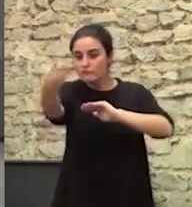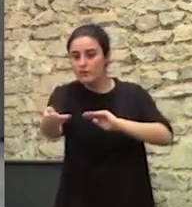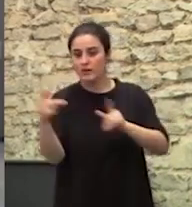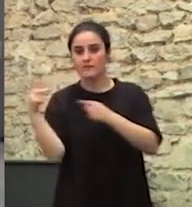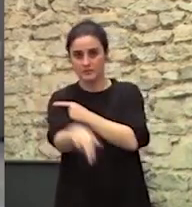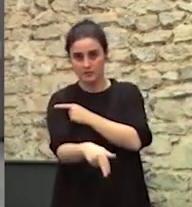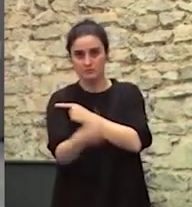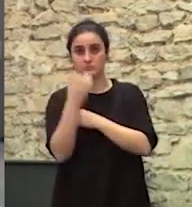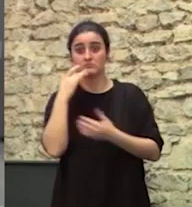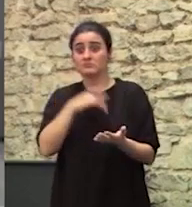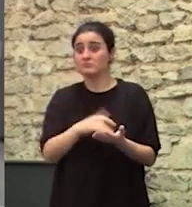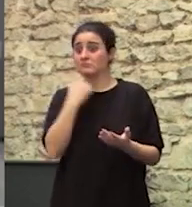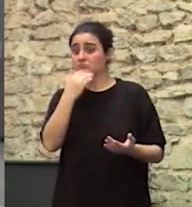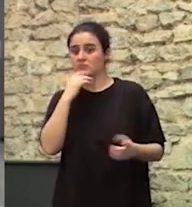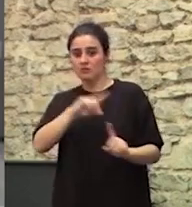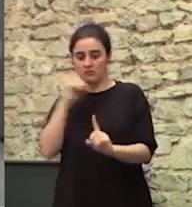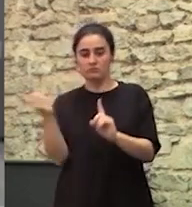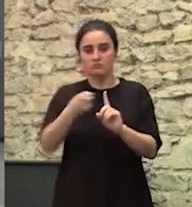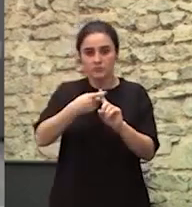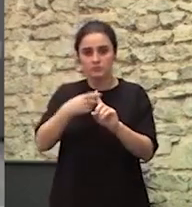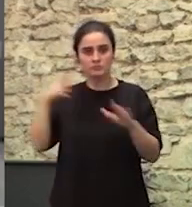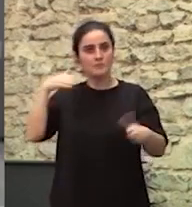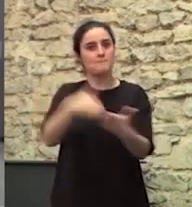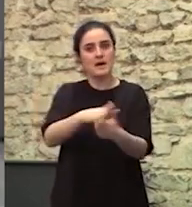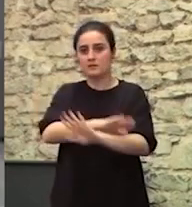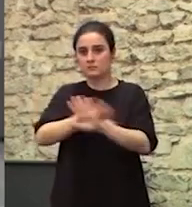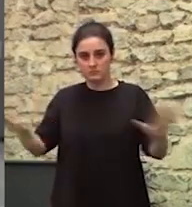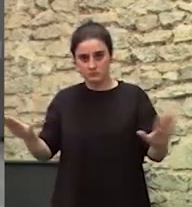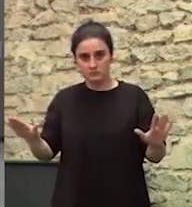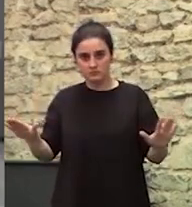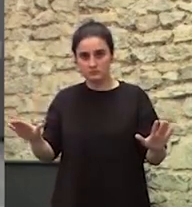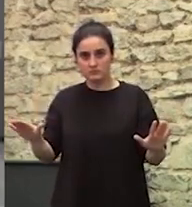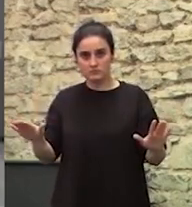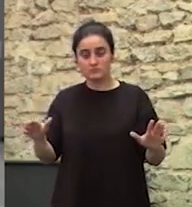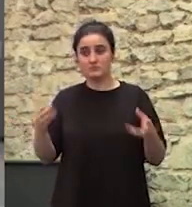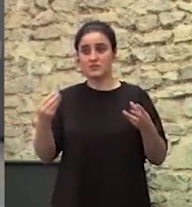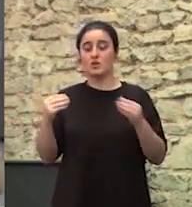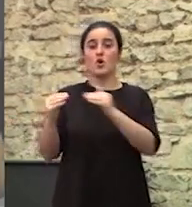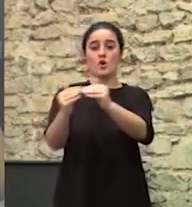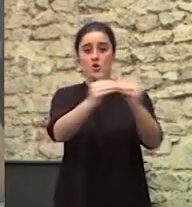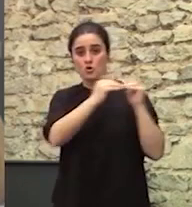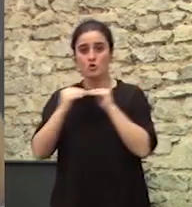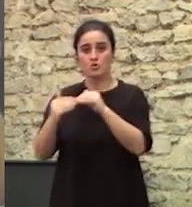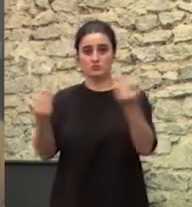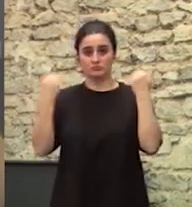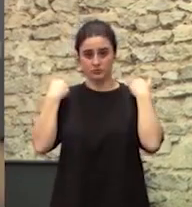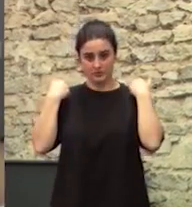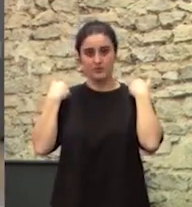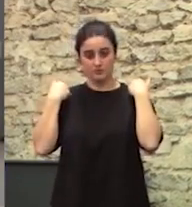fuera Y que si en algún momento se detecta Lo paréis Lo de la corresponsabilidad ¿Vale?